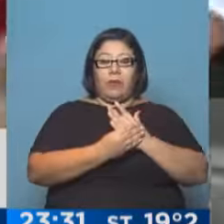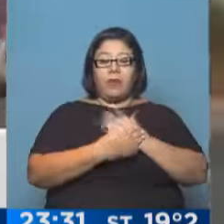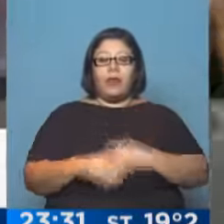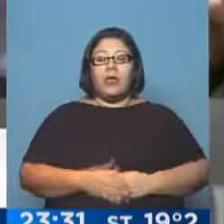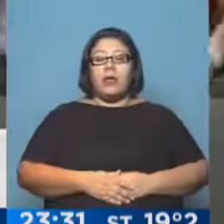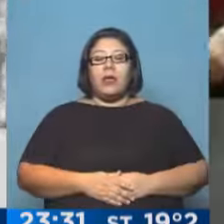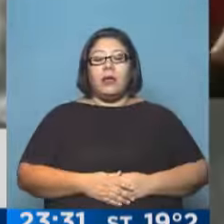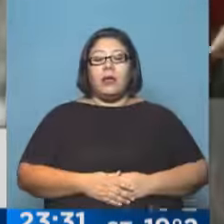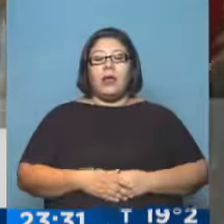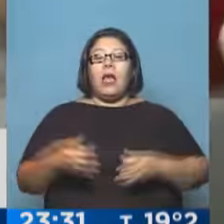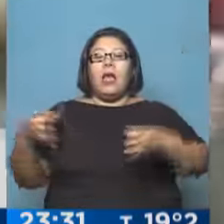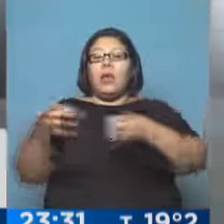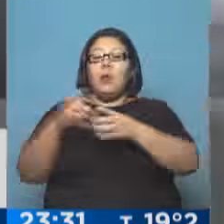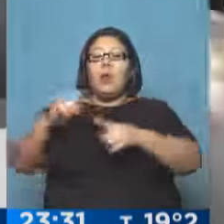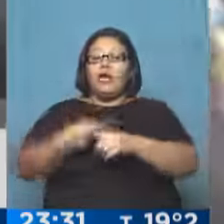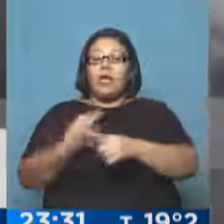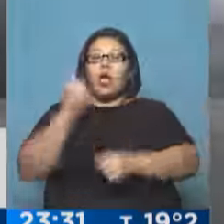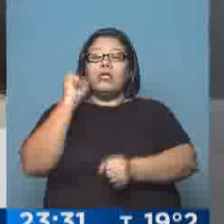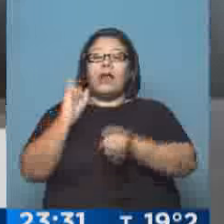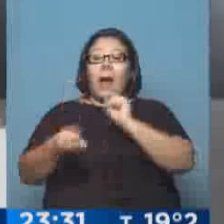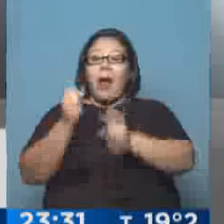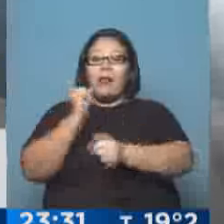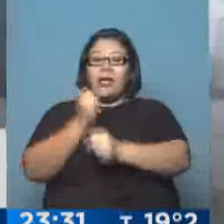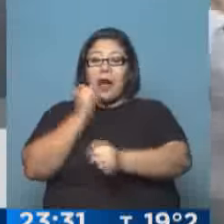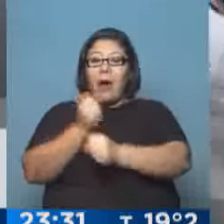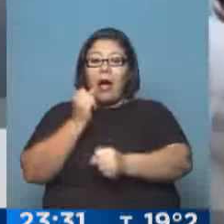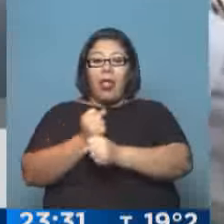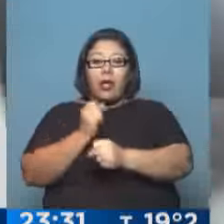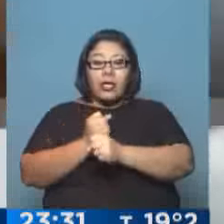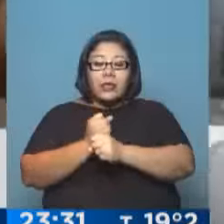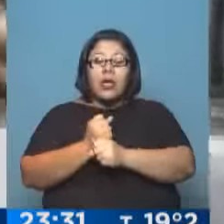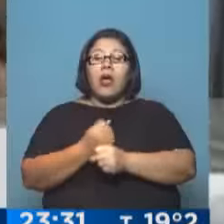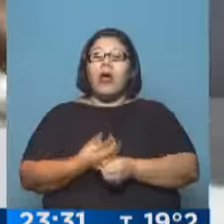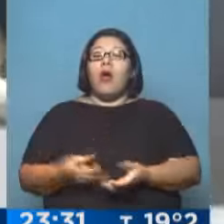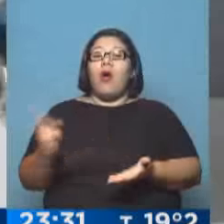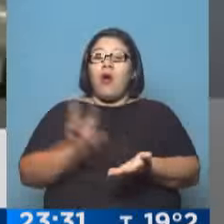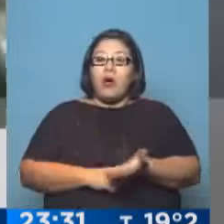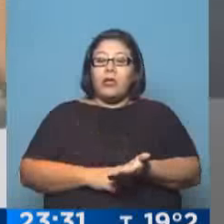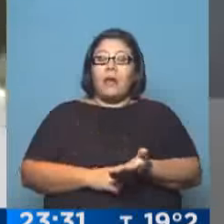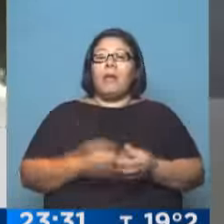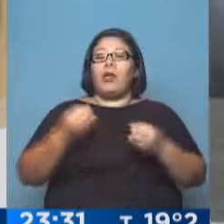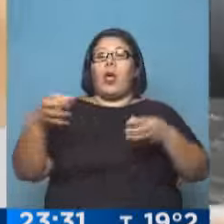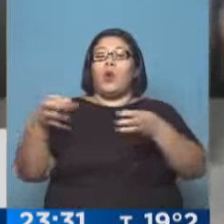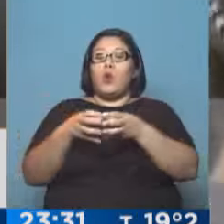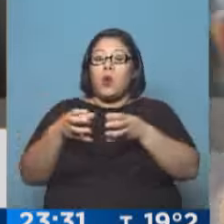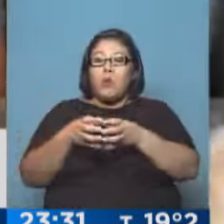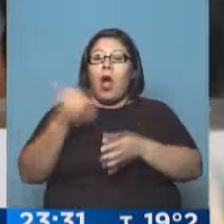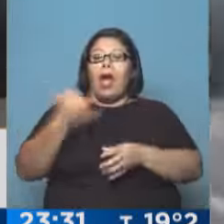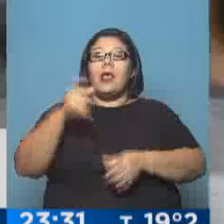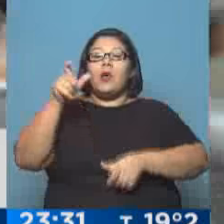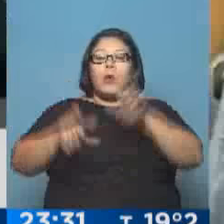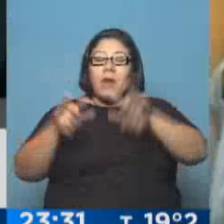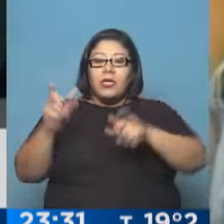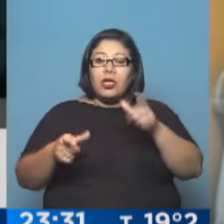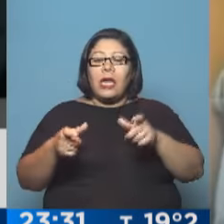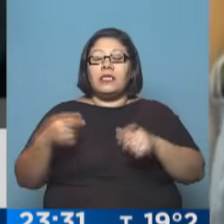permanecer alerta ante lo que consideró un nuevo e indigno capítulo en la escalada golpista que busca desestabilizar al gobierno brasileño. El